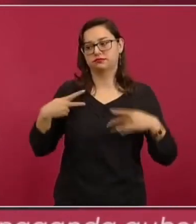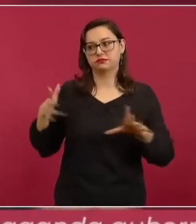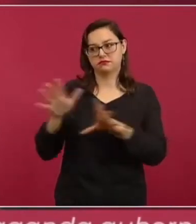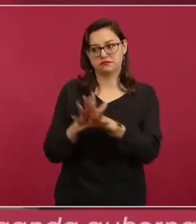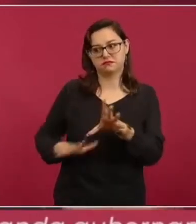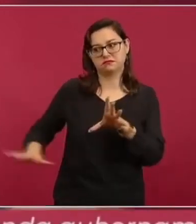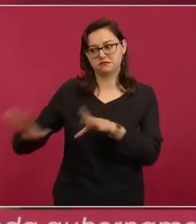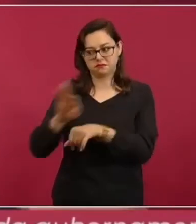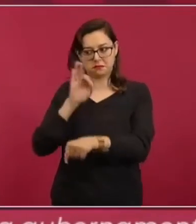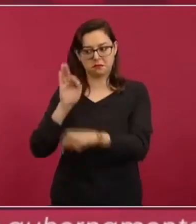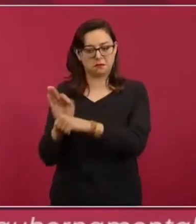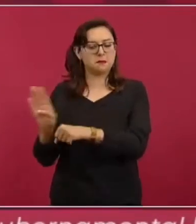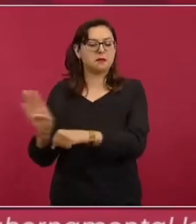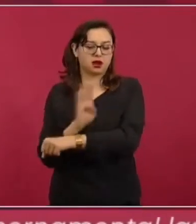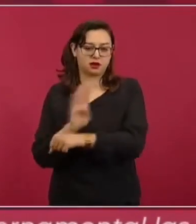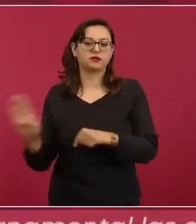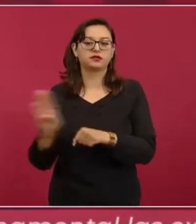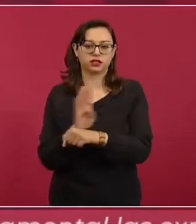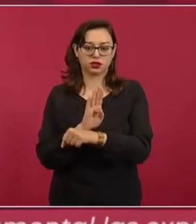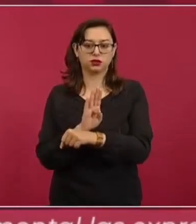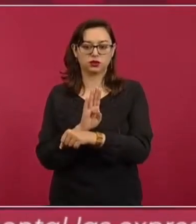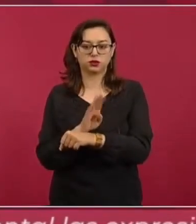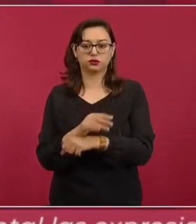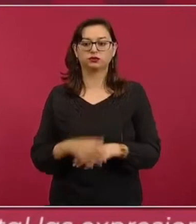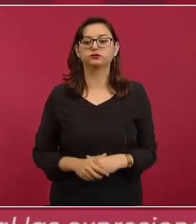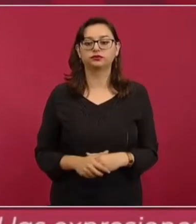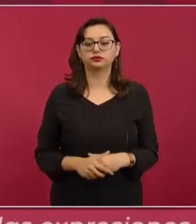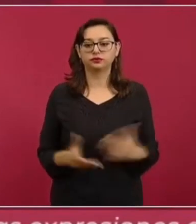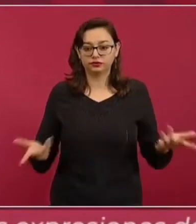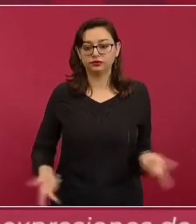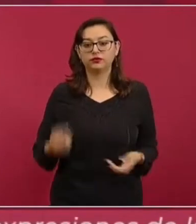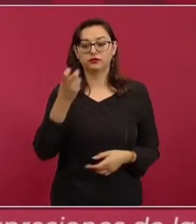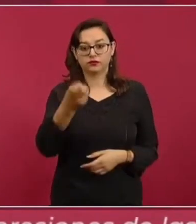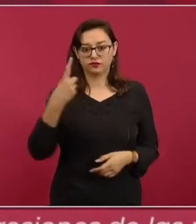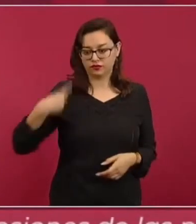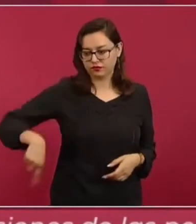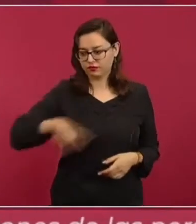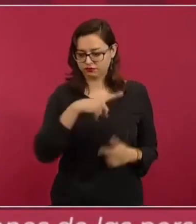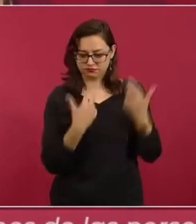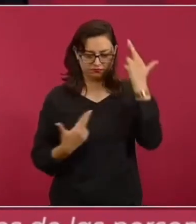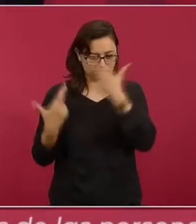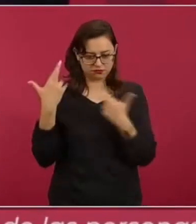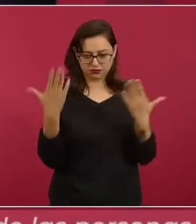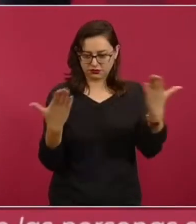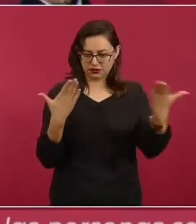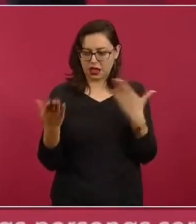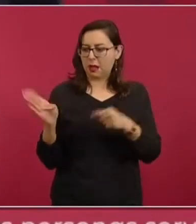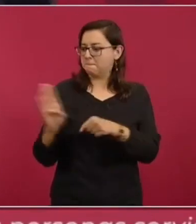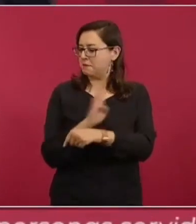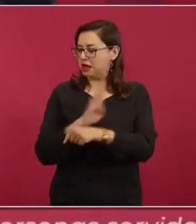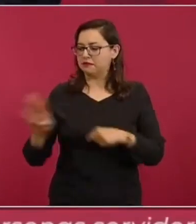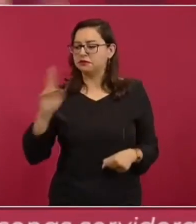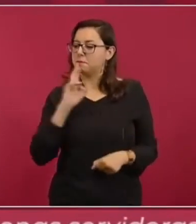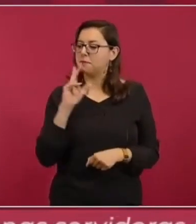Entonces, analizamos y decidimos de acuerdo a lo que más conviene